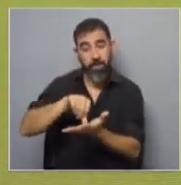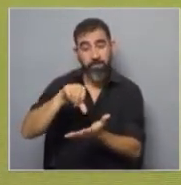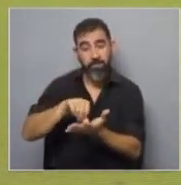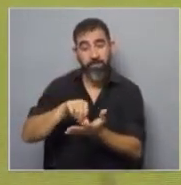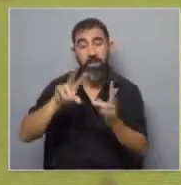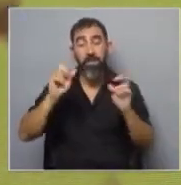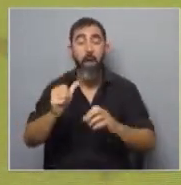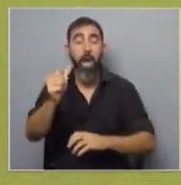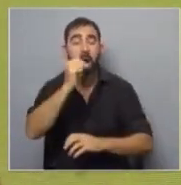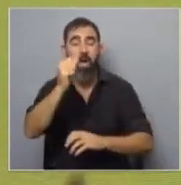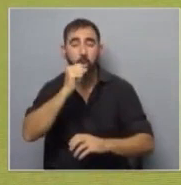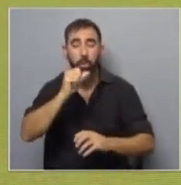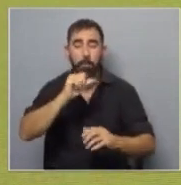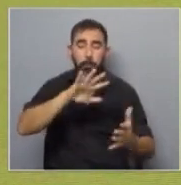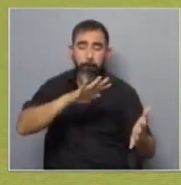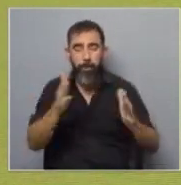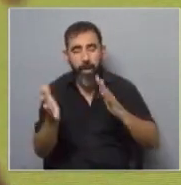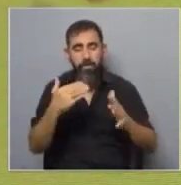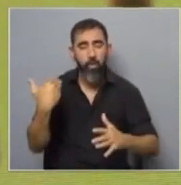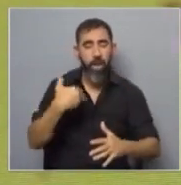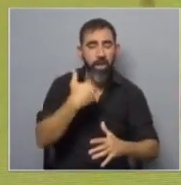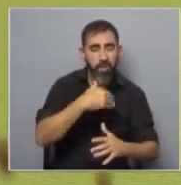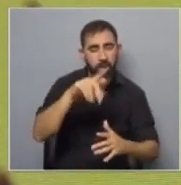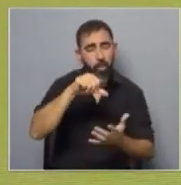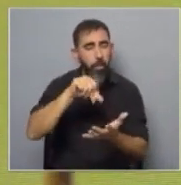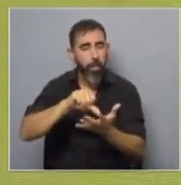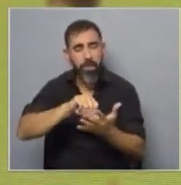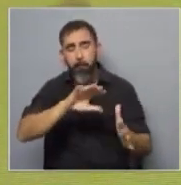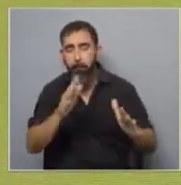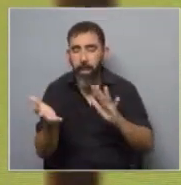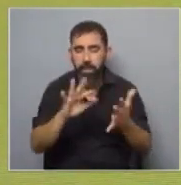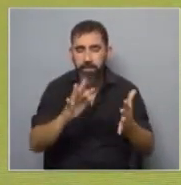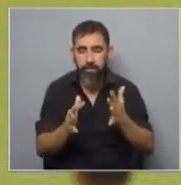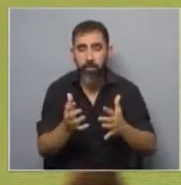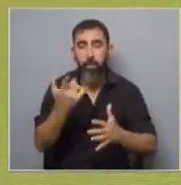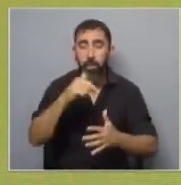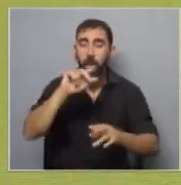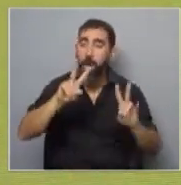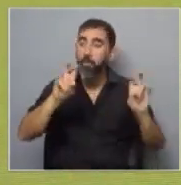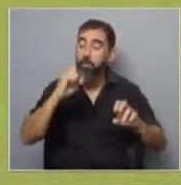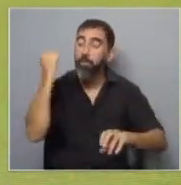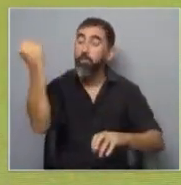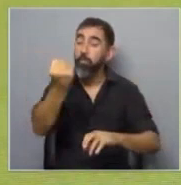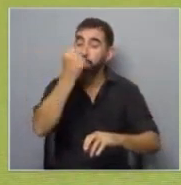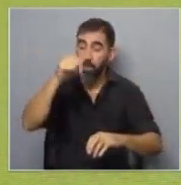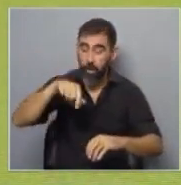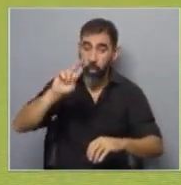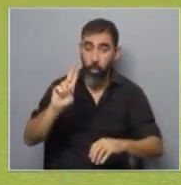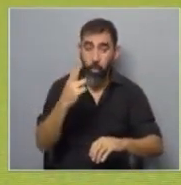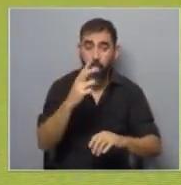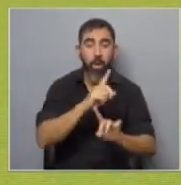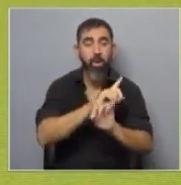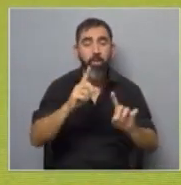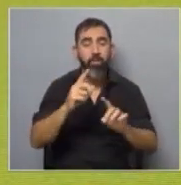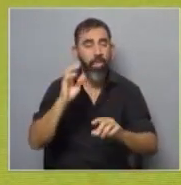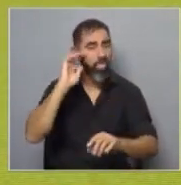en temas de alcohol, estamos como bastante parecidos con Argentina y otros países. Pero hay un aspecto muy relevante de Uruguay y es que no le da